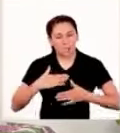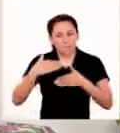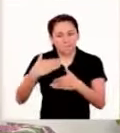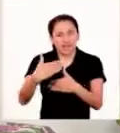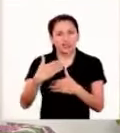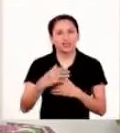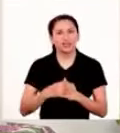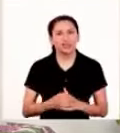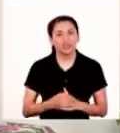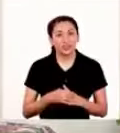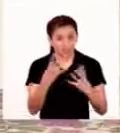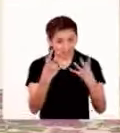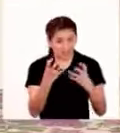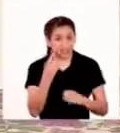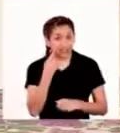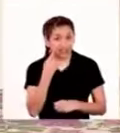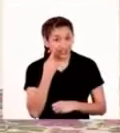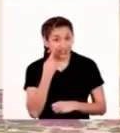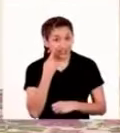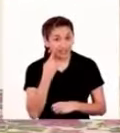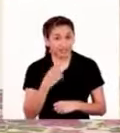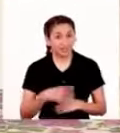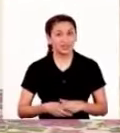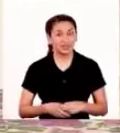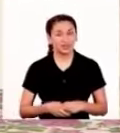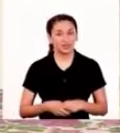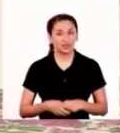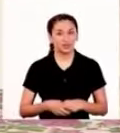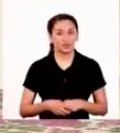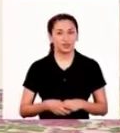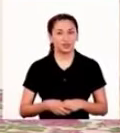adulto mayor. ¿Quieren conocerlas?